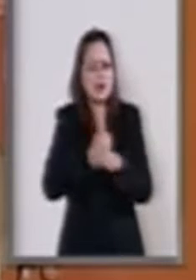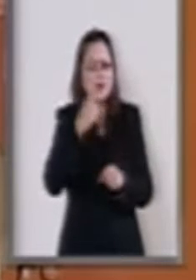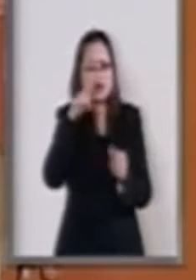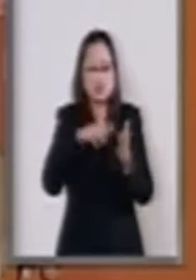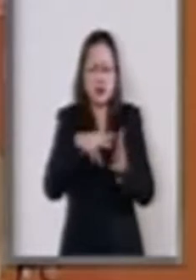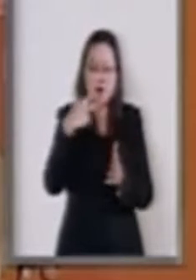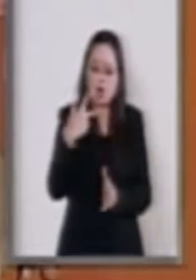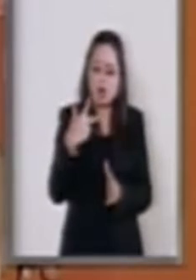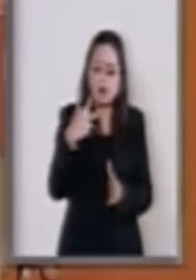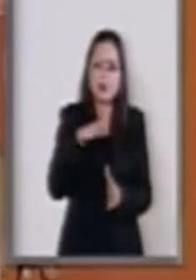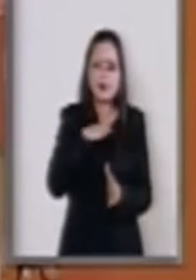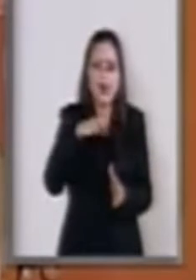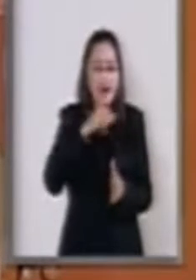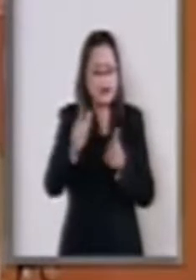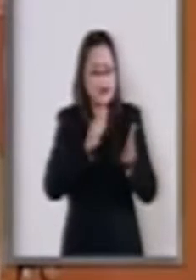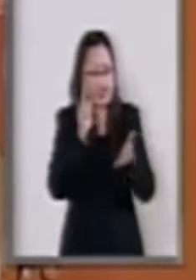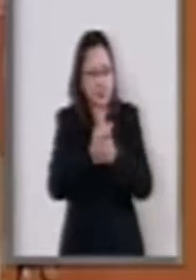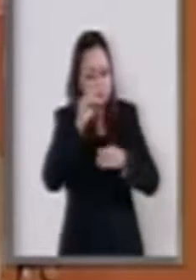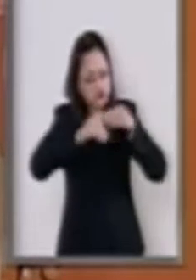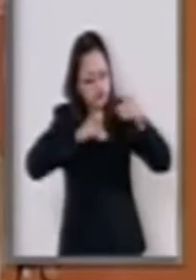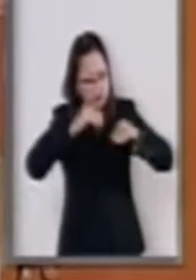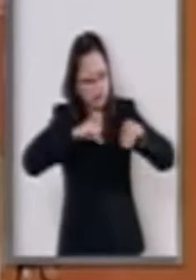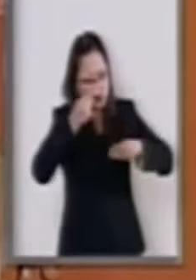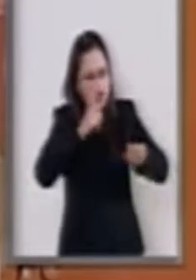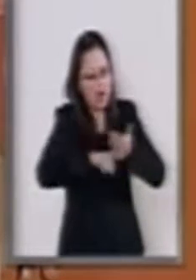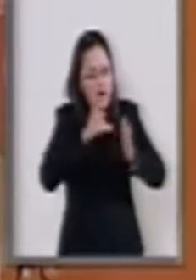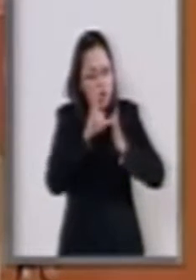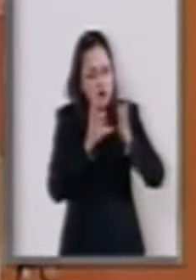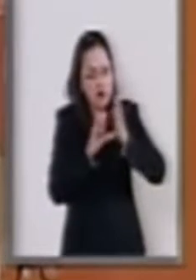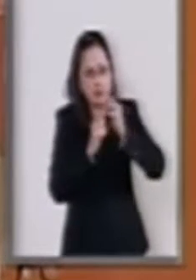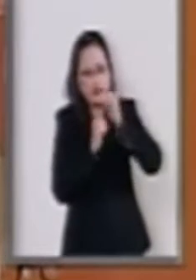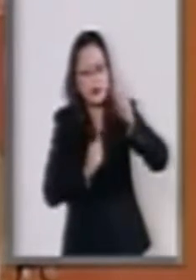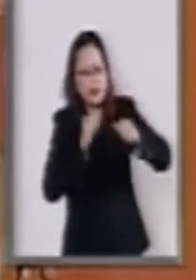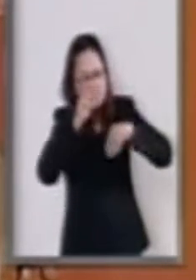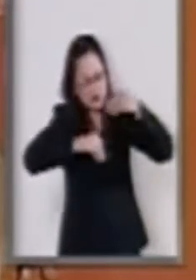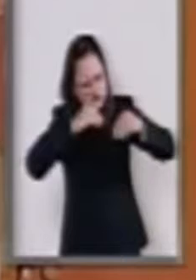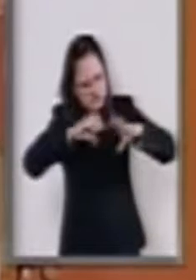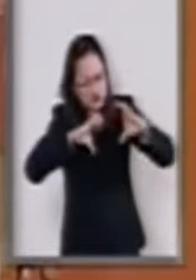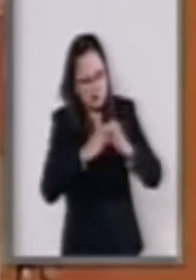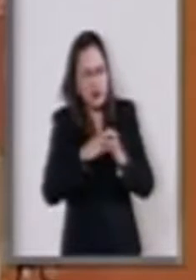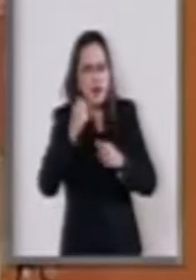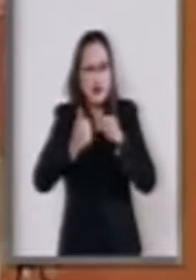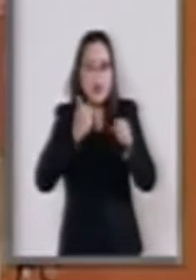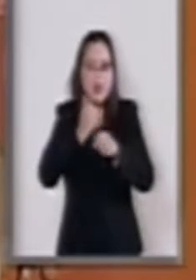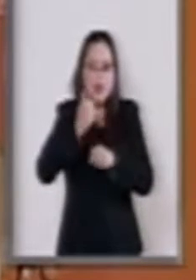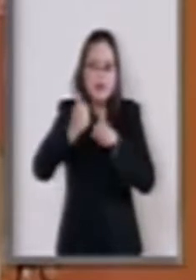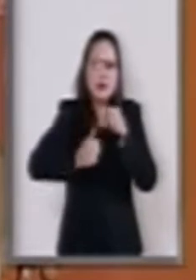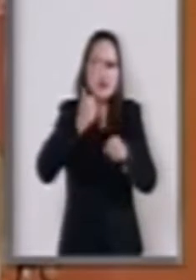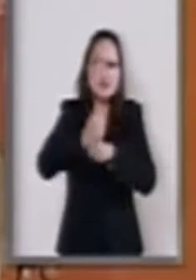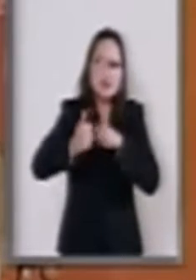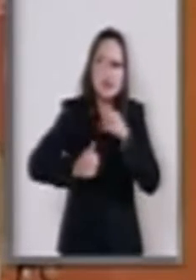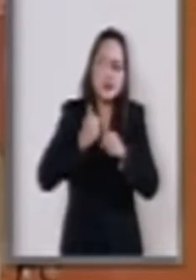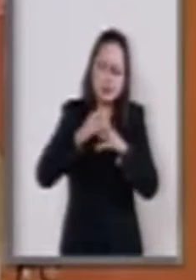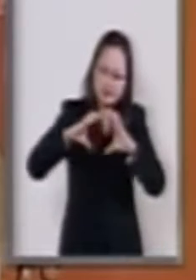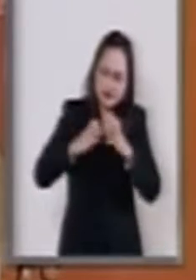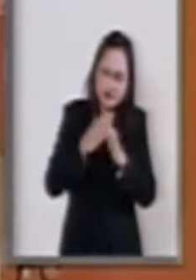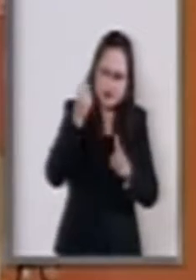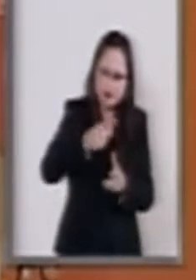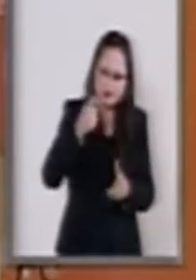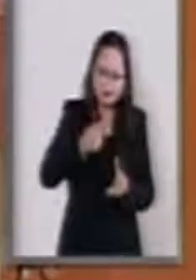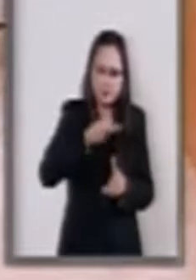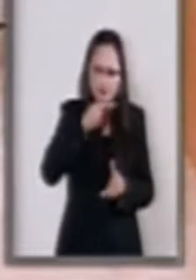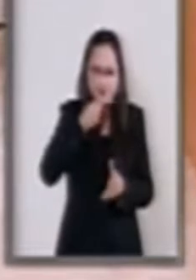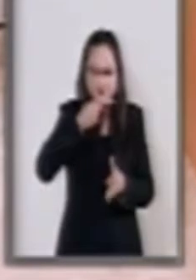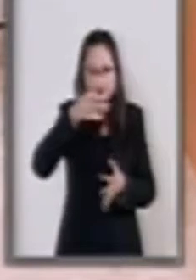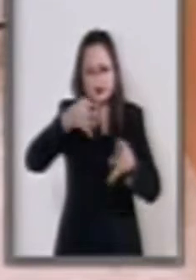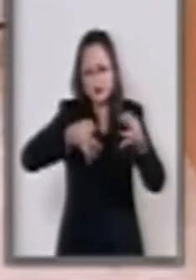toda una reforma constitucional durante todos estos años luchar por la implementación de los juicios orales